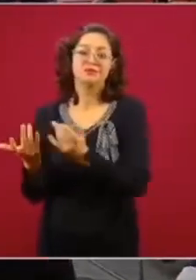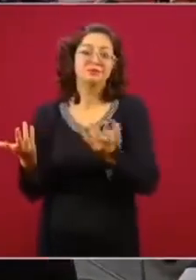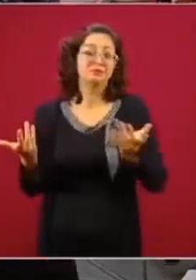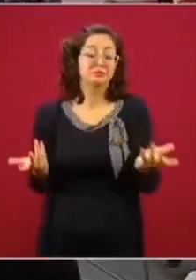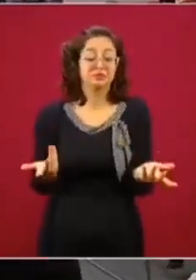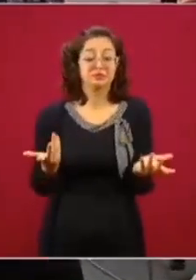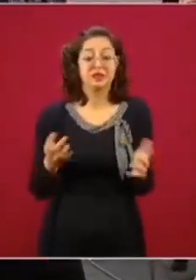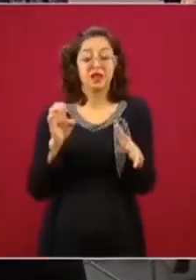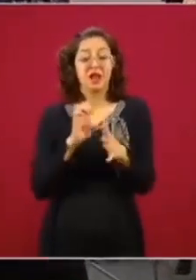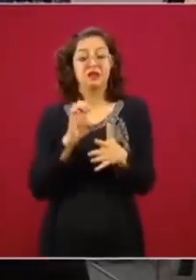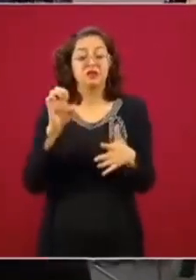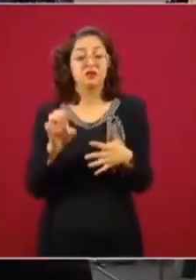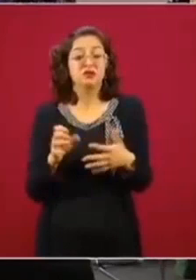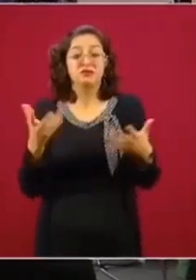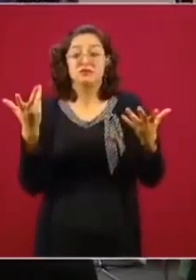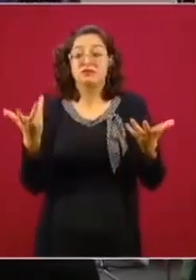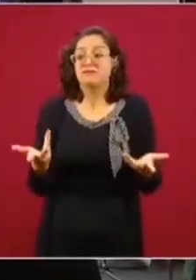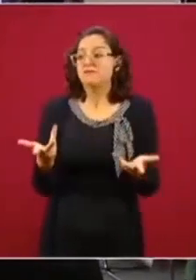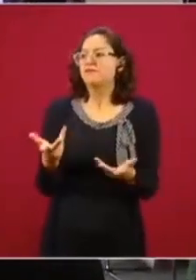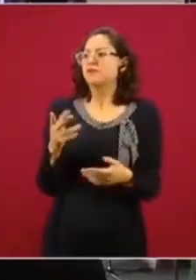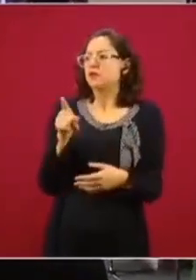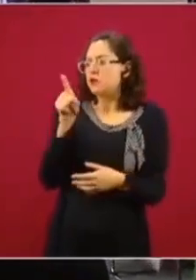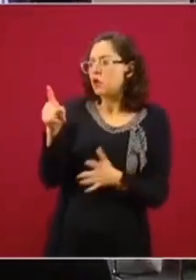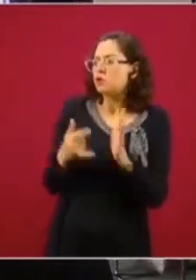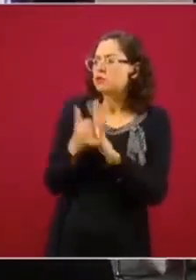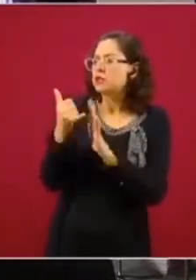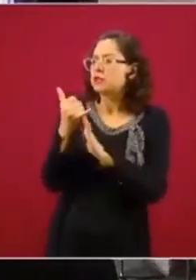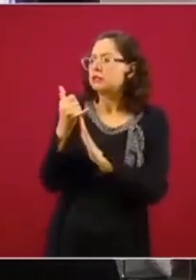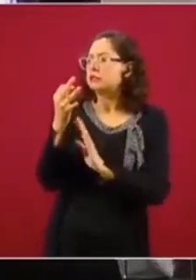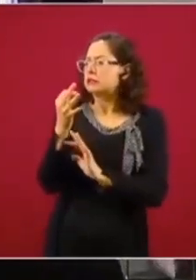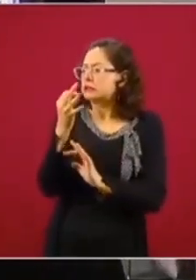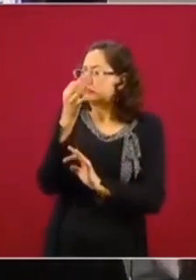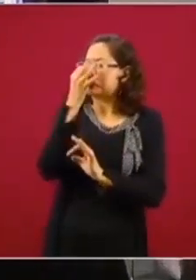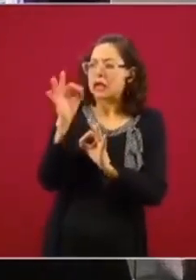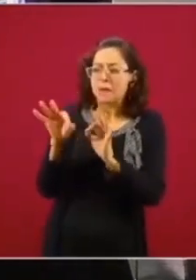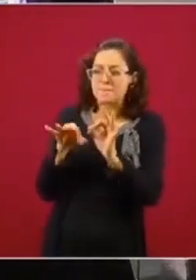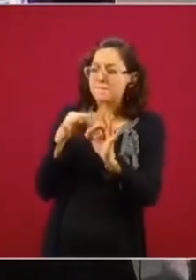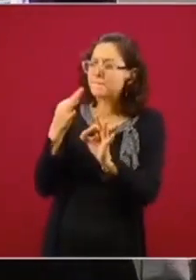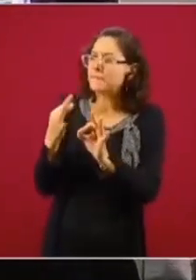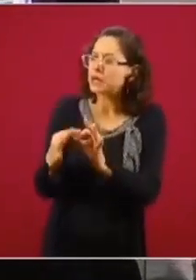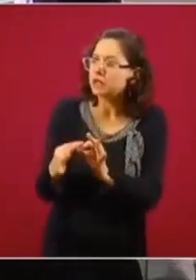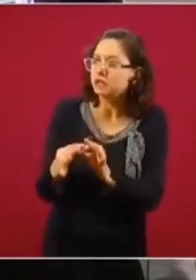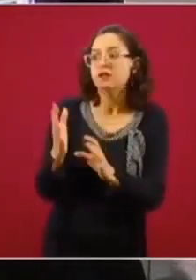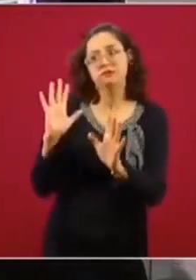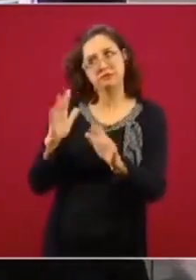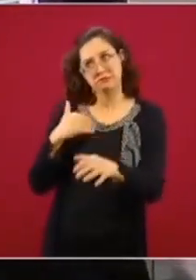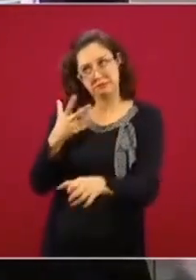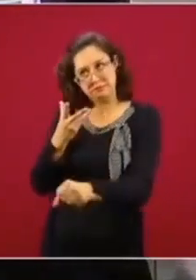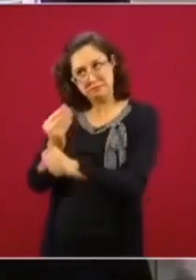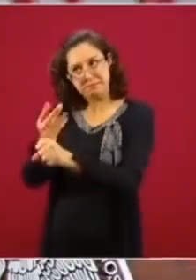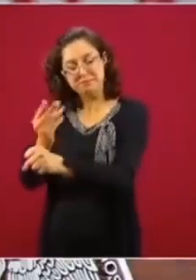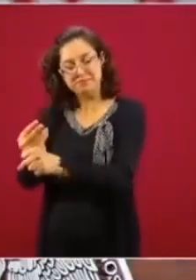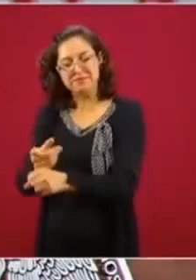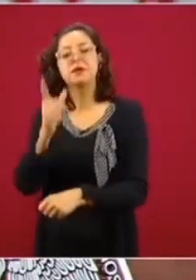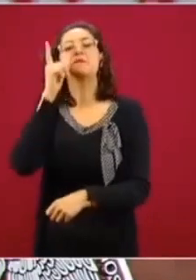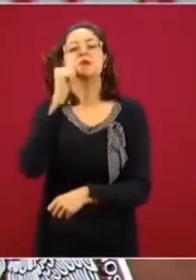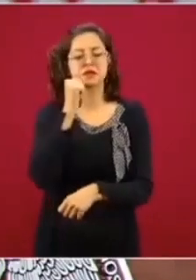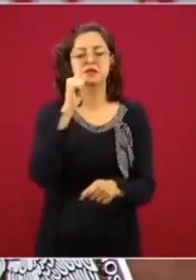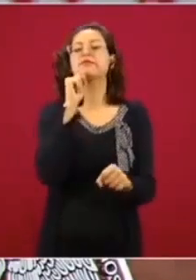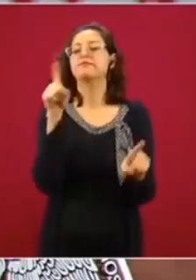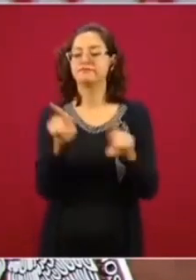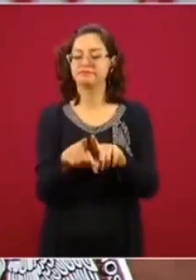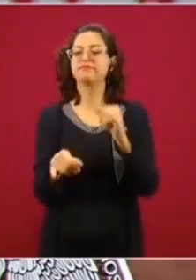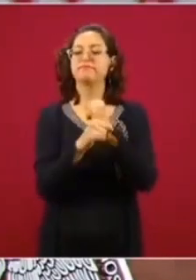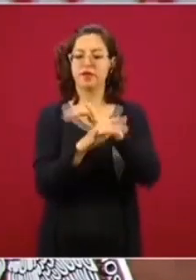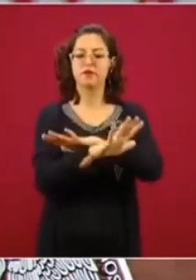ahí nos metimos a terminar. Mañana también les van a explicar sobre